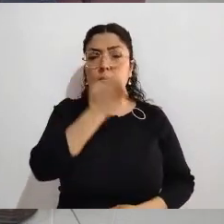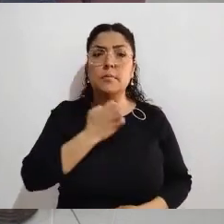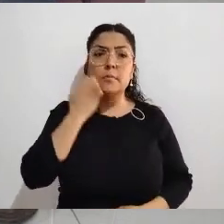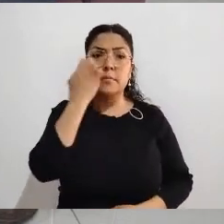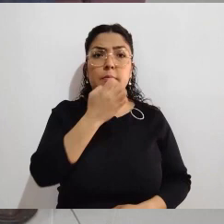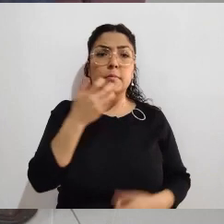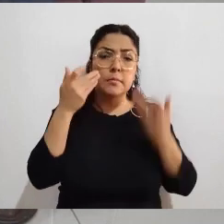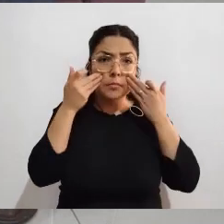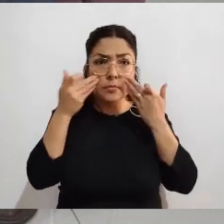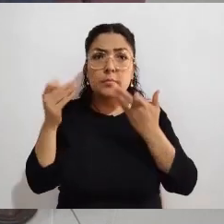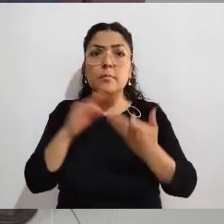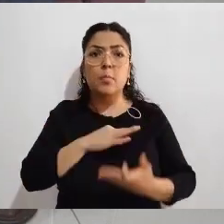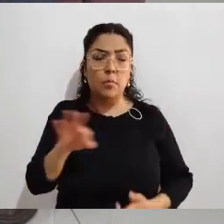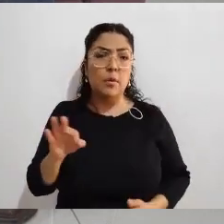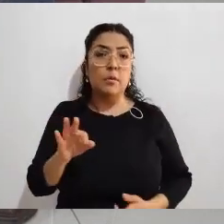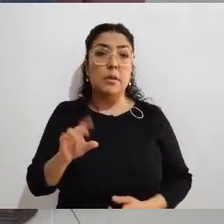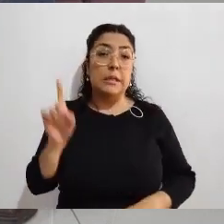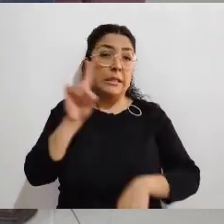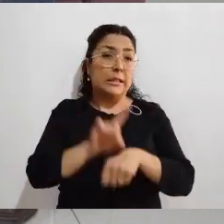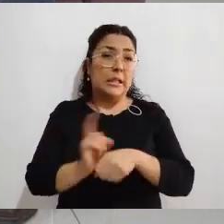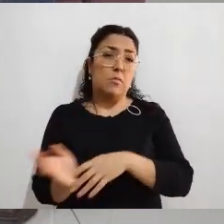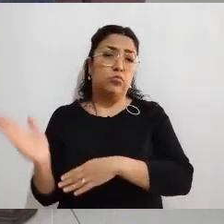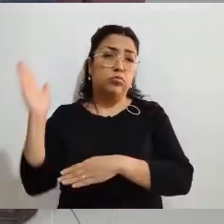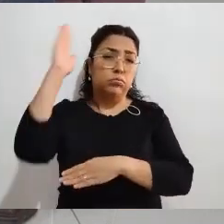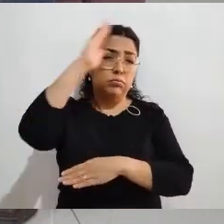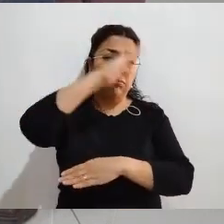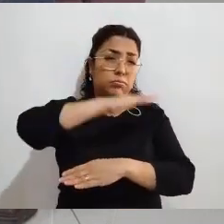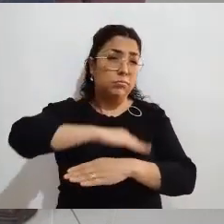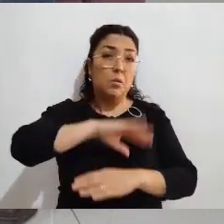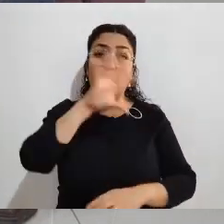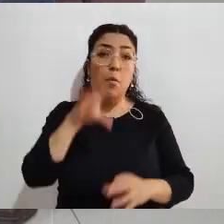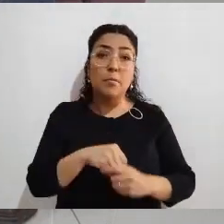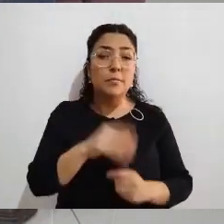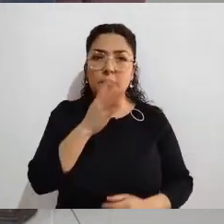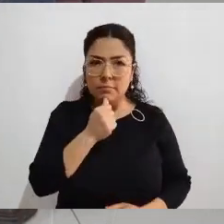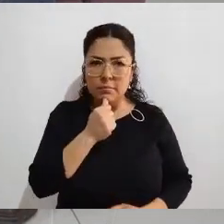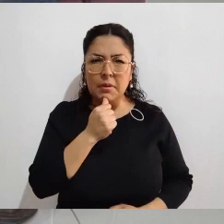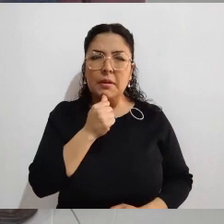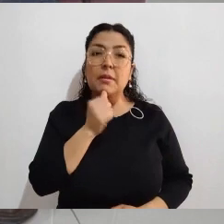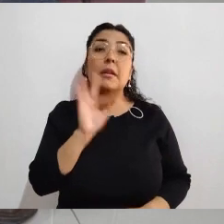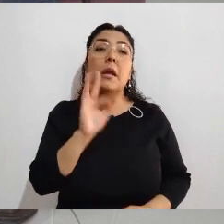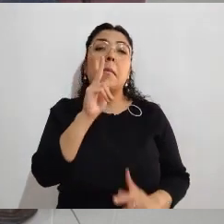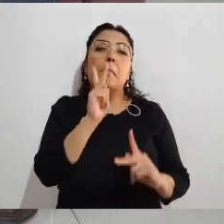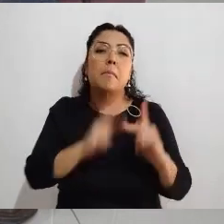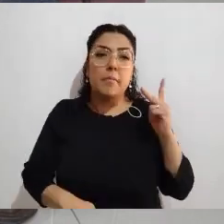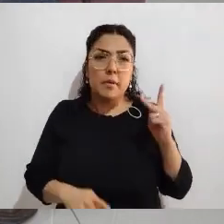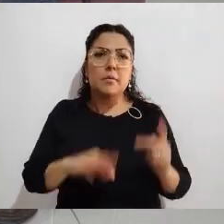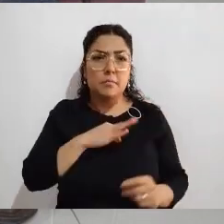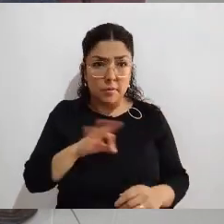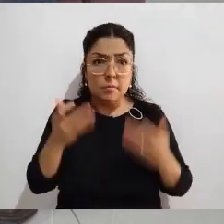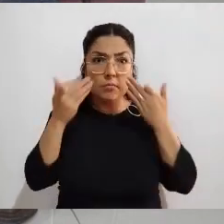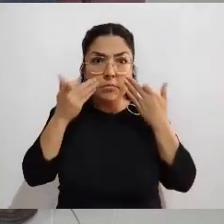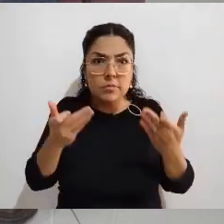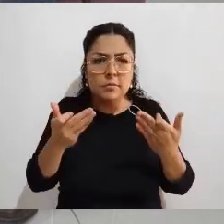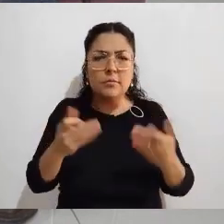equis o por 10 circunstancias, pero podría dedicarle, por ejemplo, algunas horas del día del domingo para hacer observación electoral. Sí se puede.